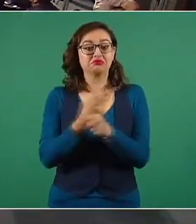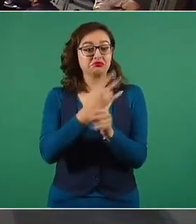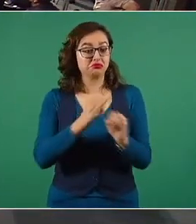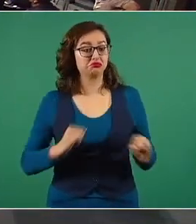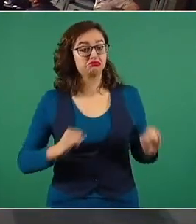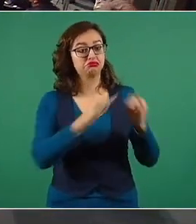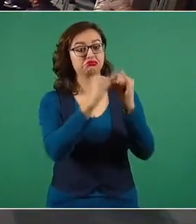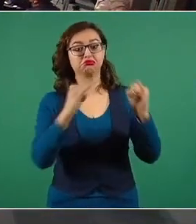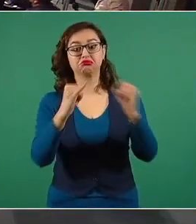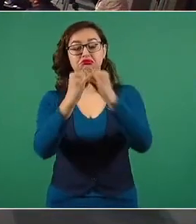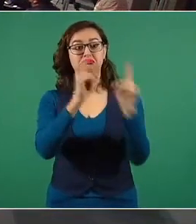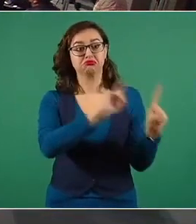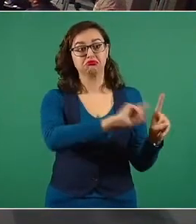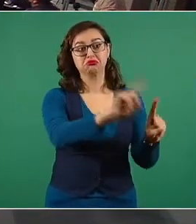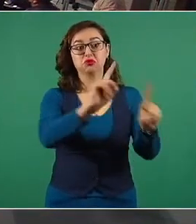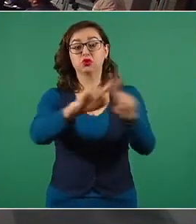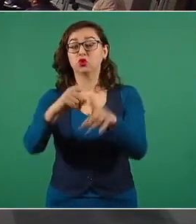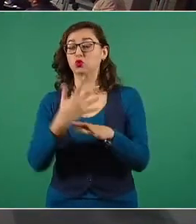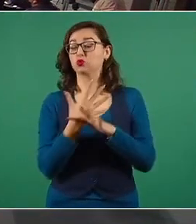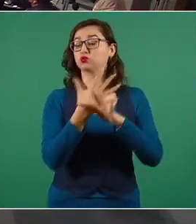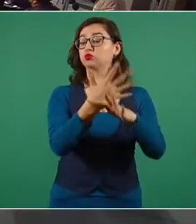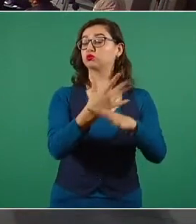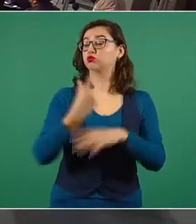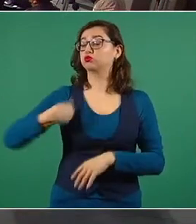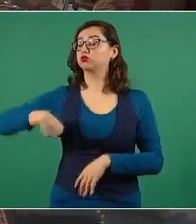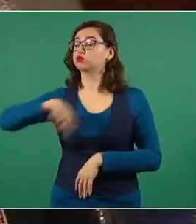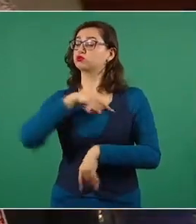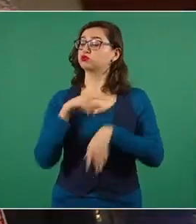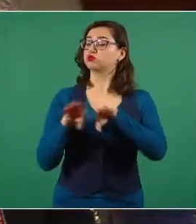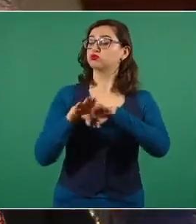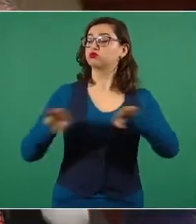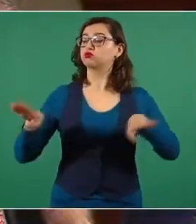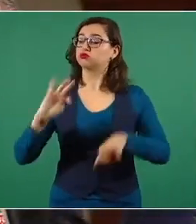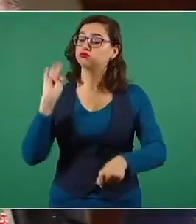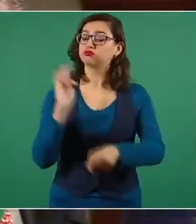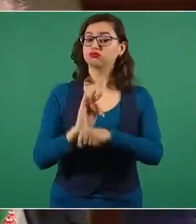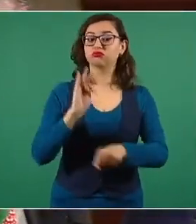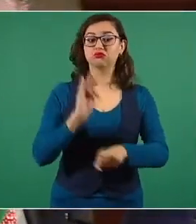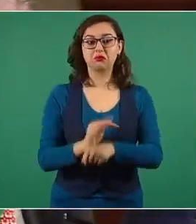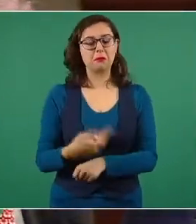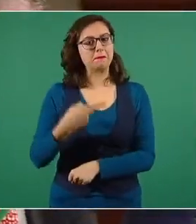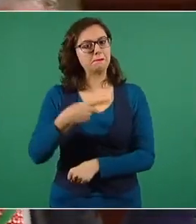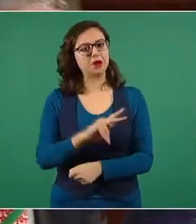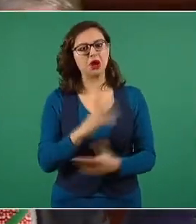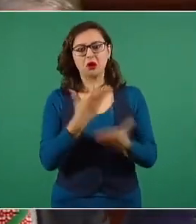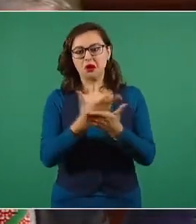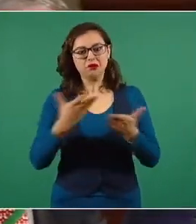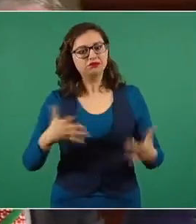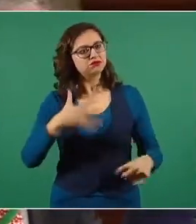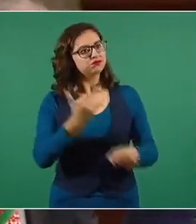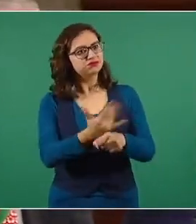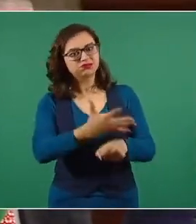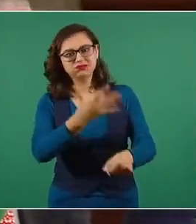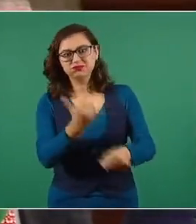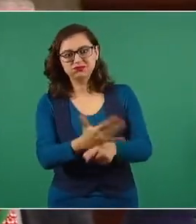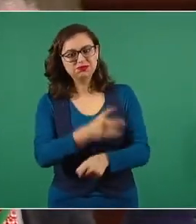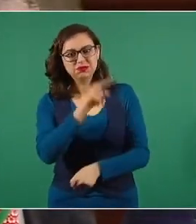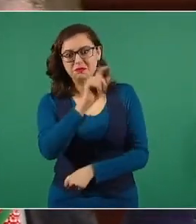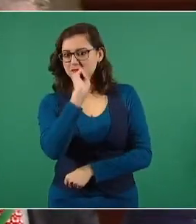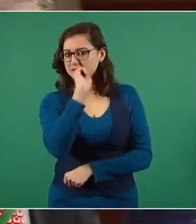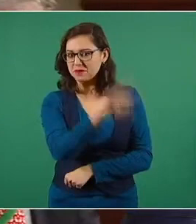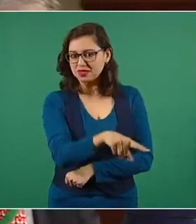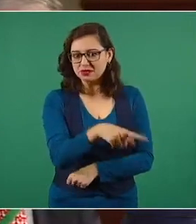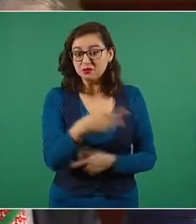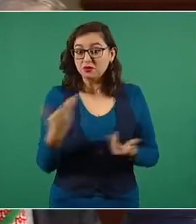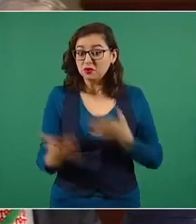ahora la han estado boicoteando e incluso desde el Instituto Nacional Electoral no se le ha dado una difusión adecuada